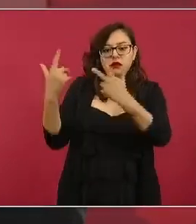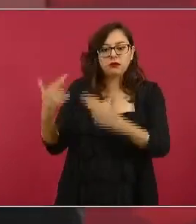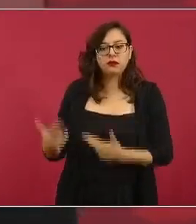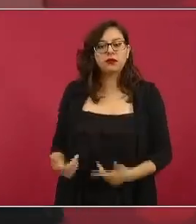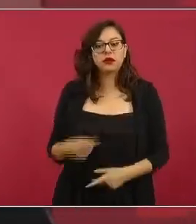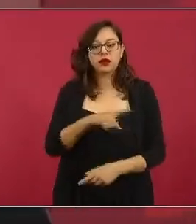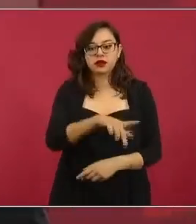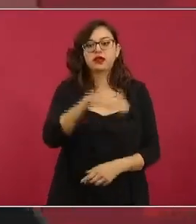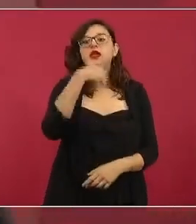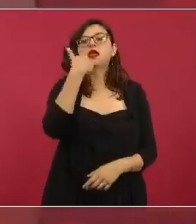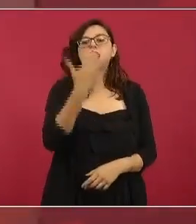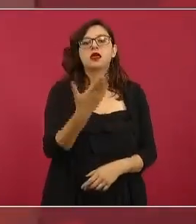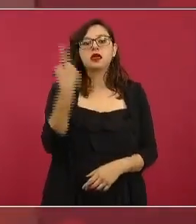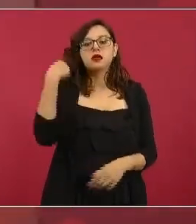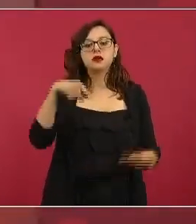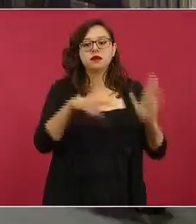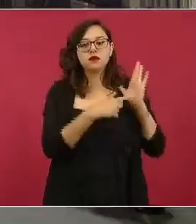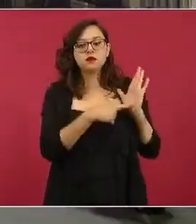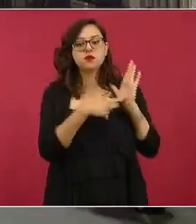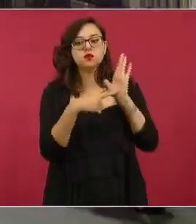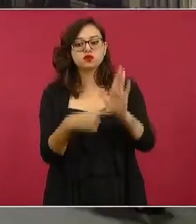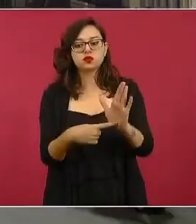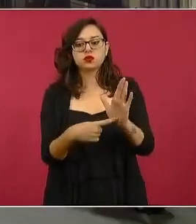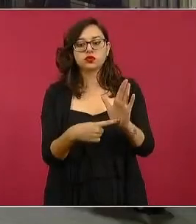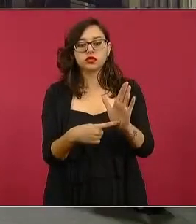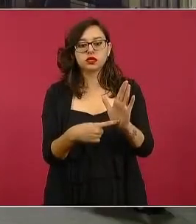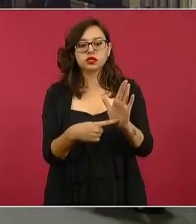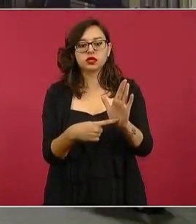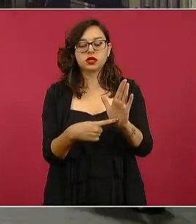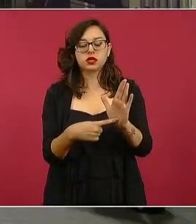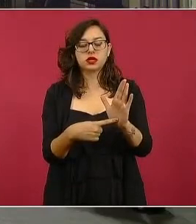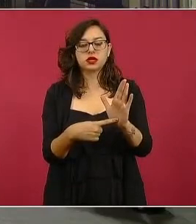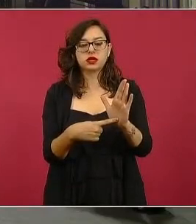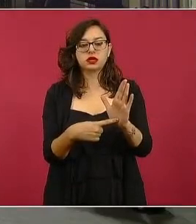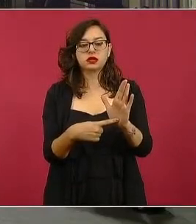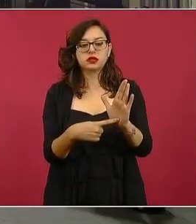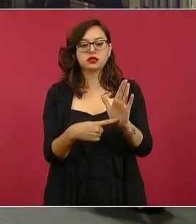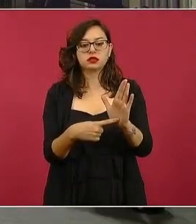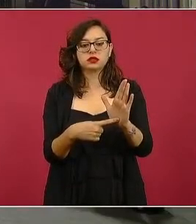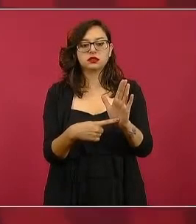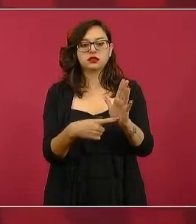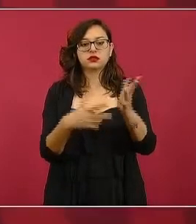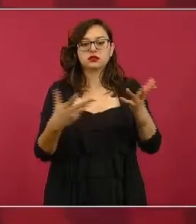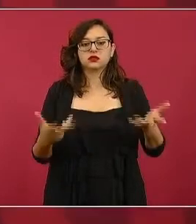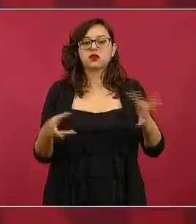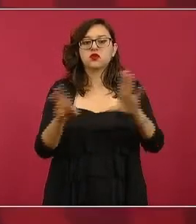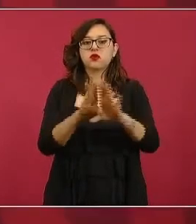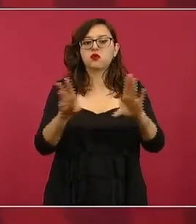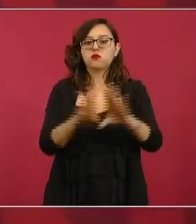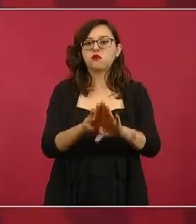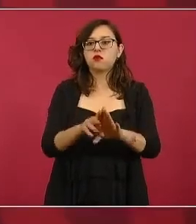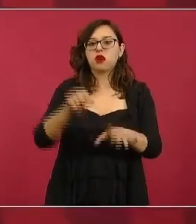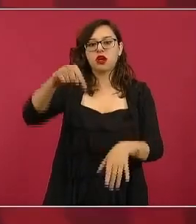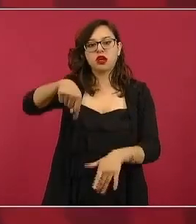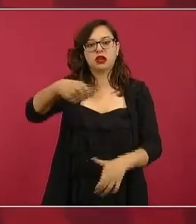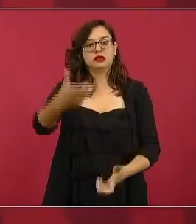para proyectar la imagen de un México en llamas